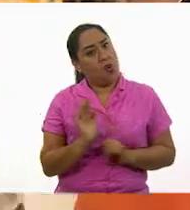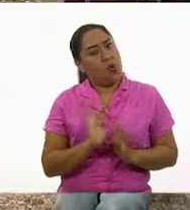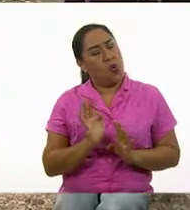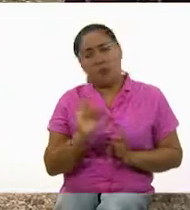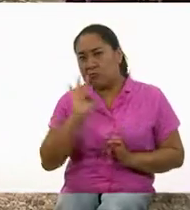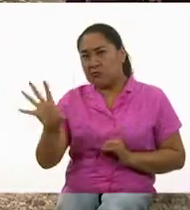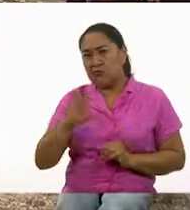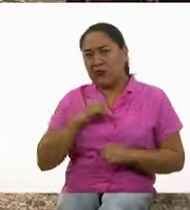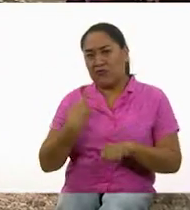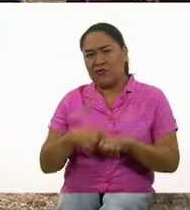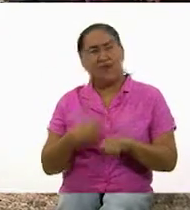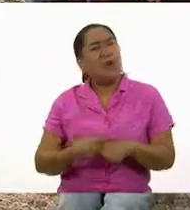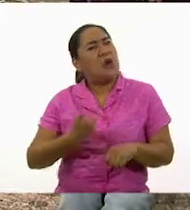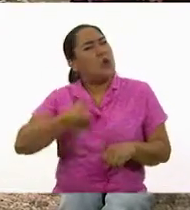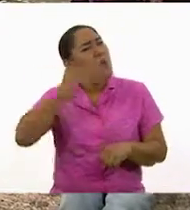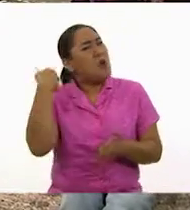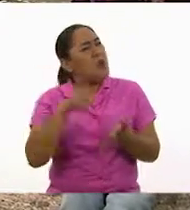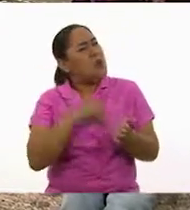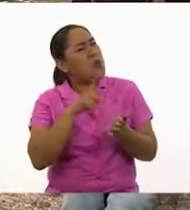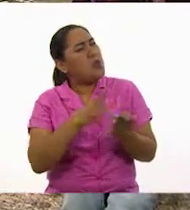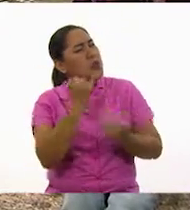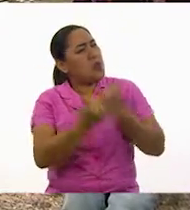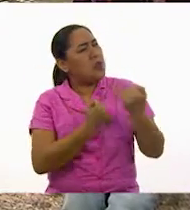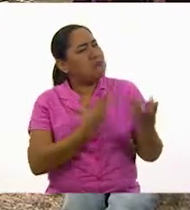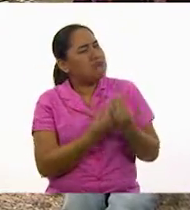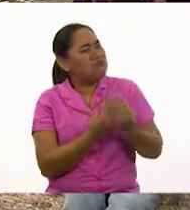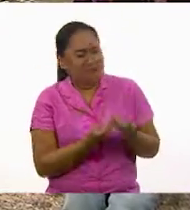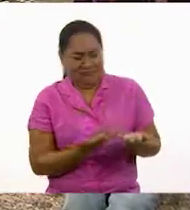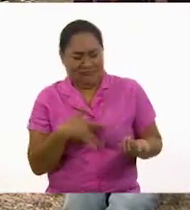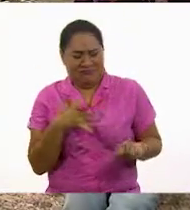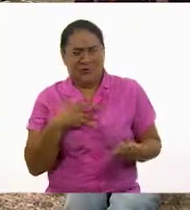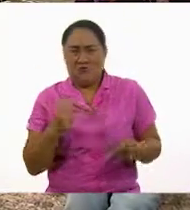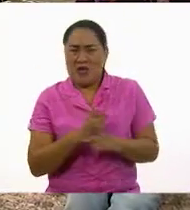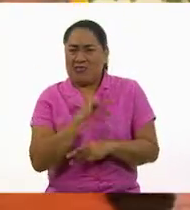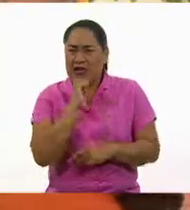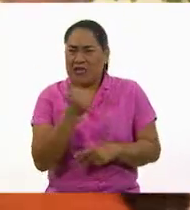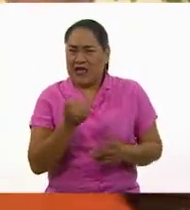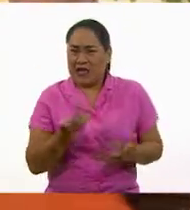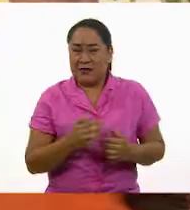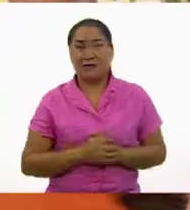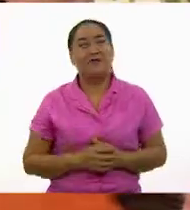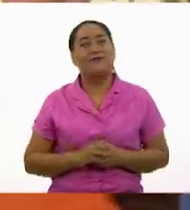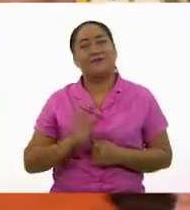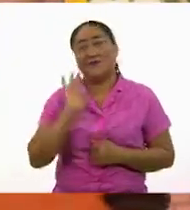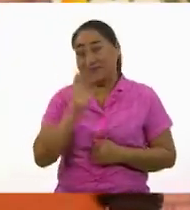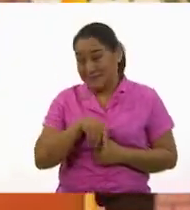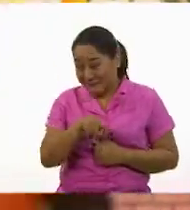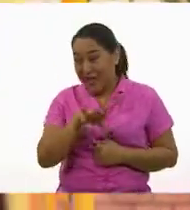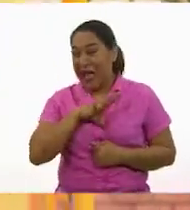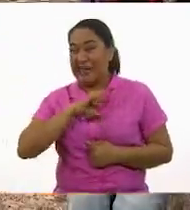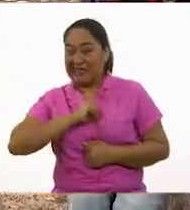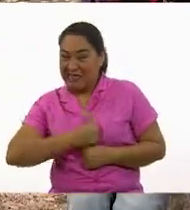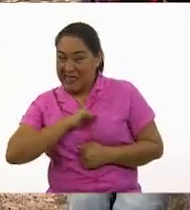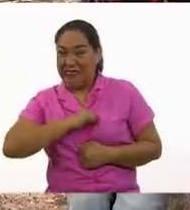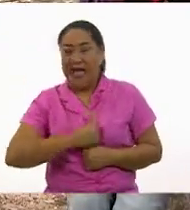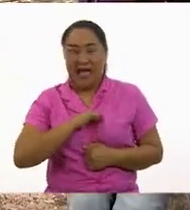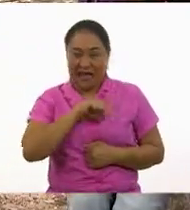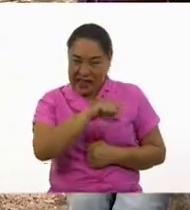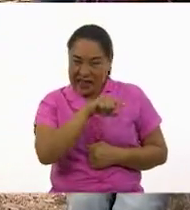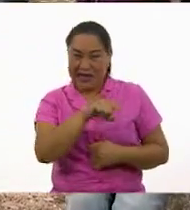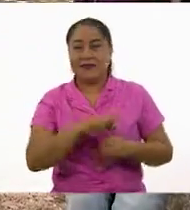contagia? Yo he jugado con ella muchas veces y no me ha pasado nada. Ah, Frisco tiene sida. La traes.